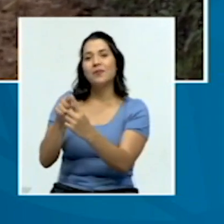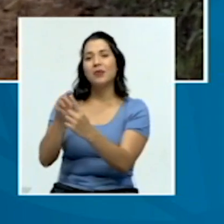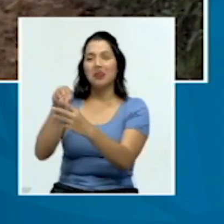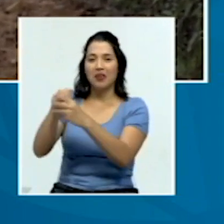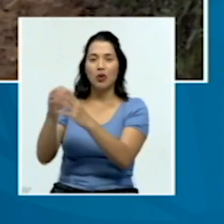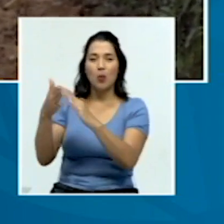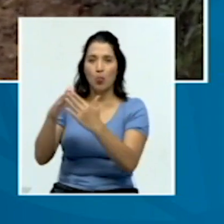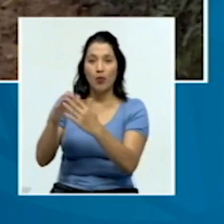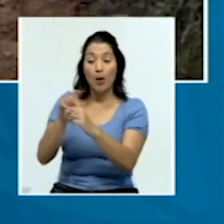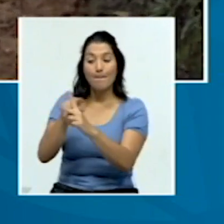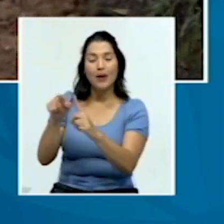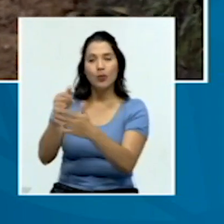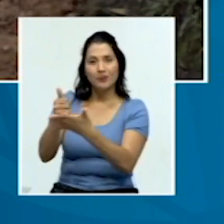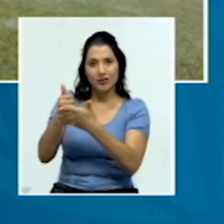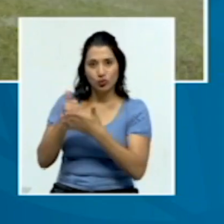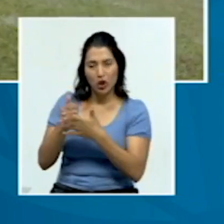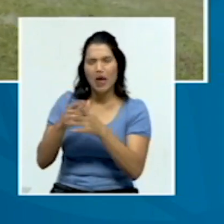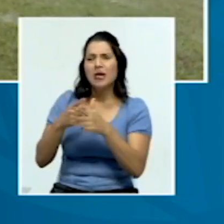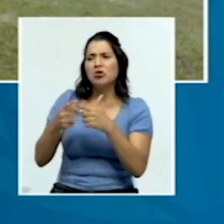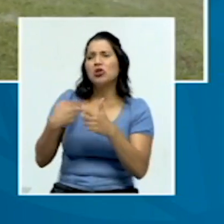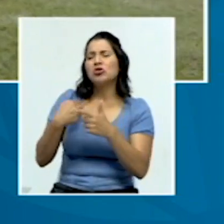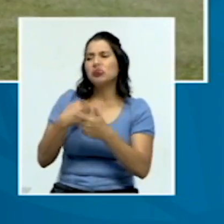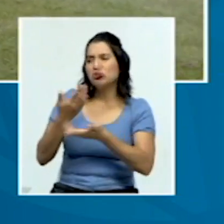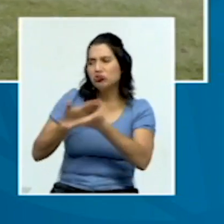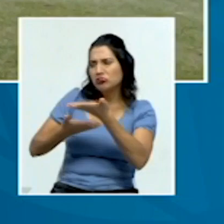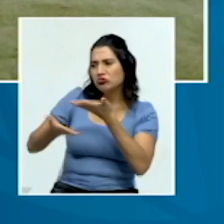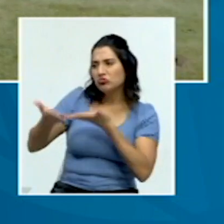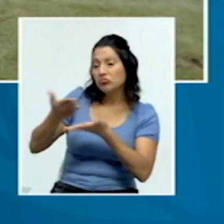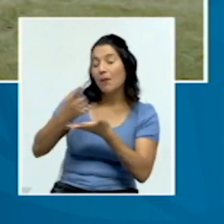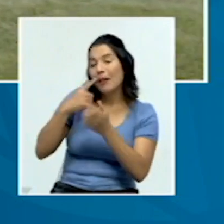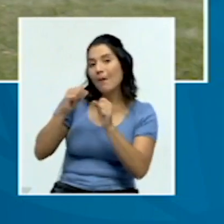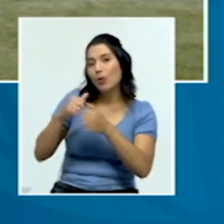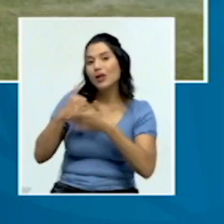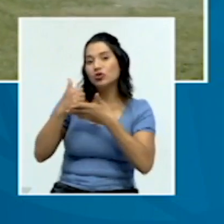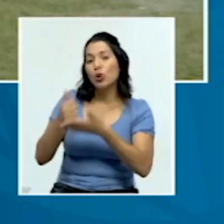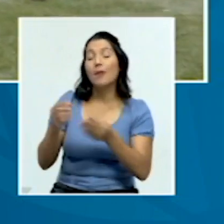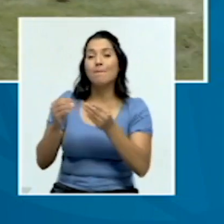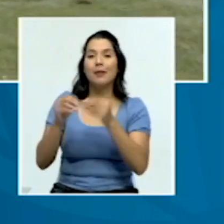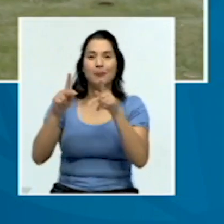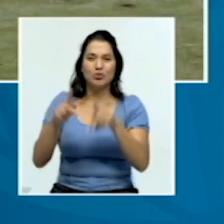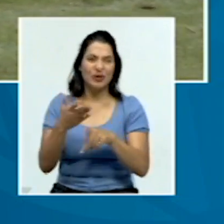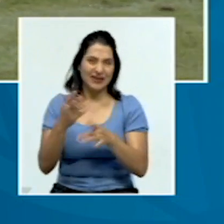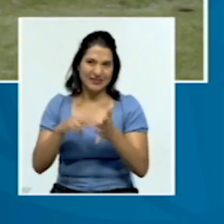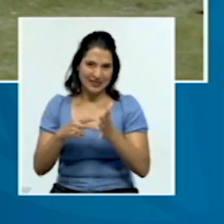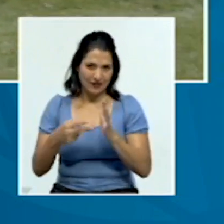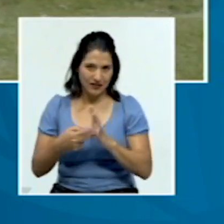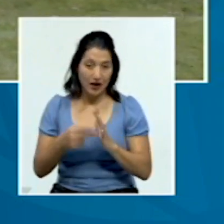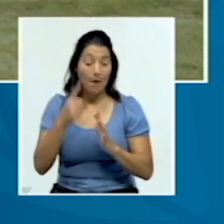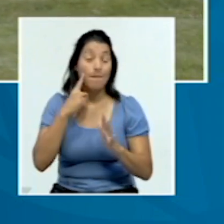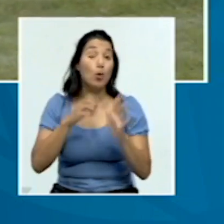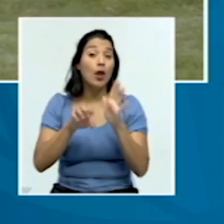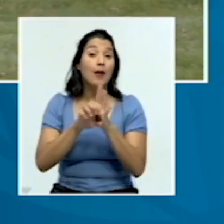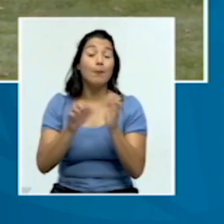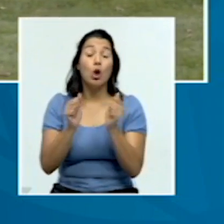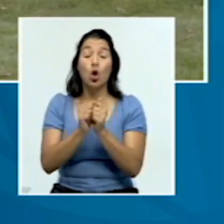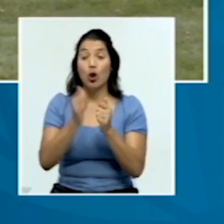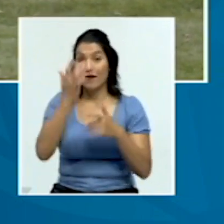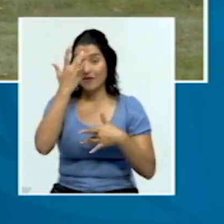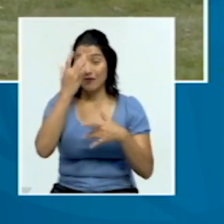para poder llegar a más personas. ¿A qué me refiero con esto? Por ejemplo, con la COVID-19,